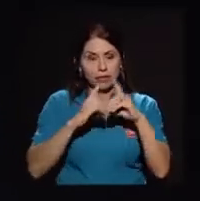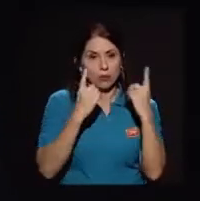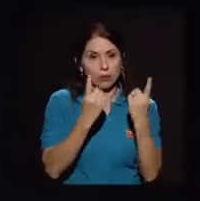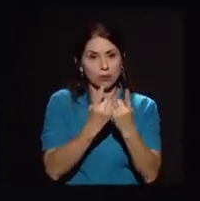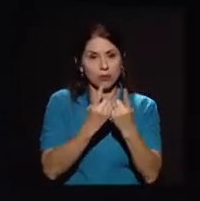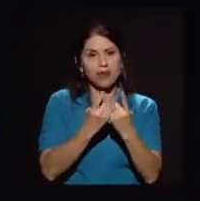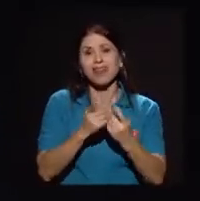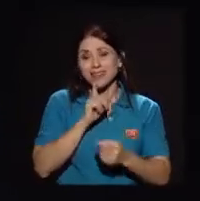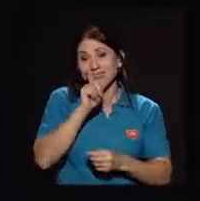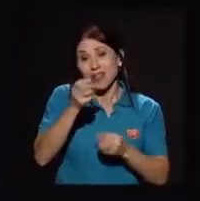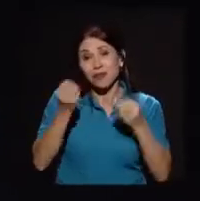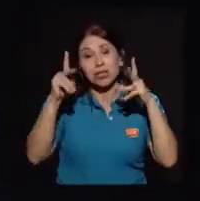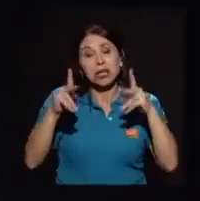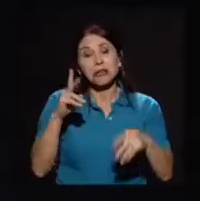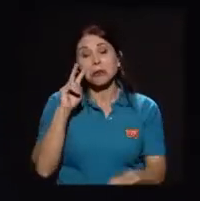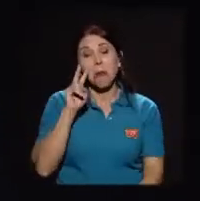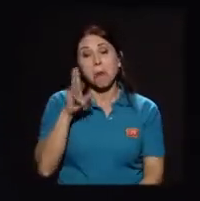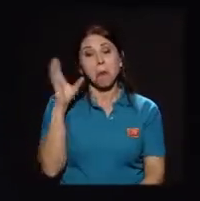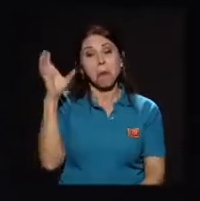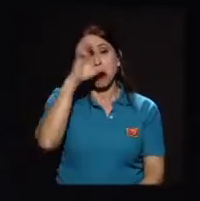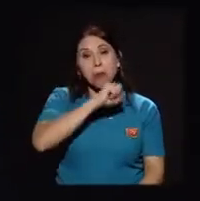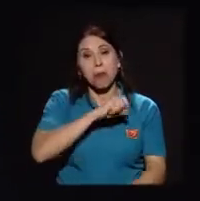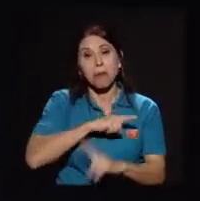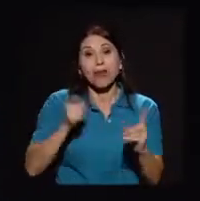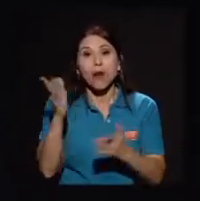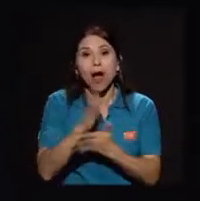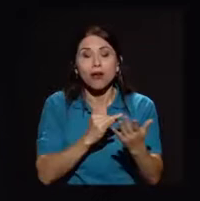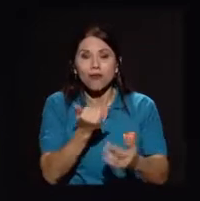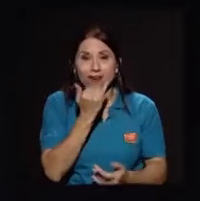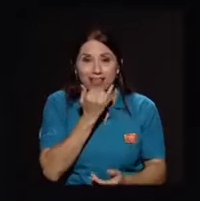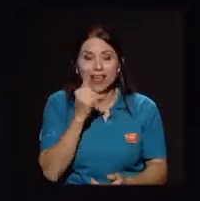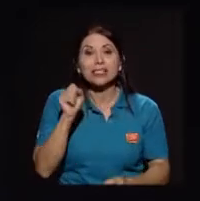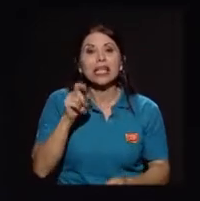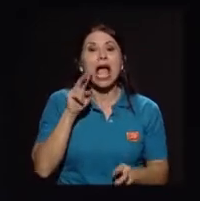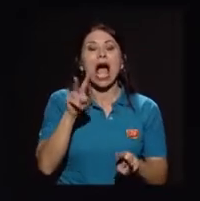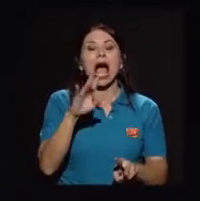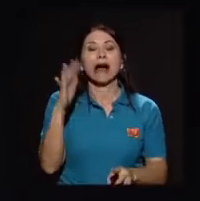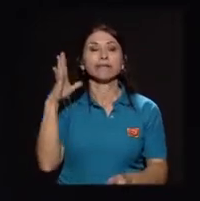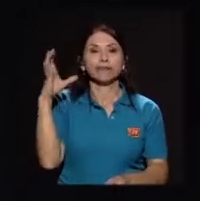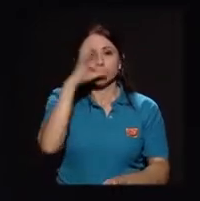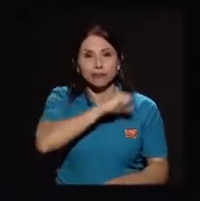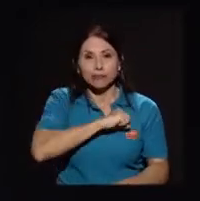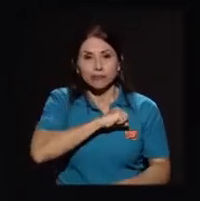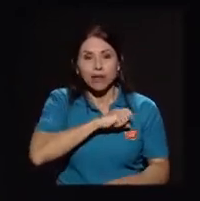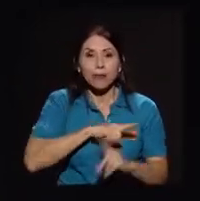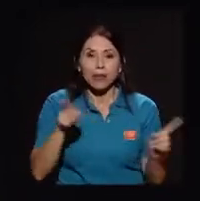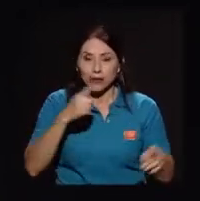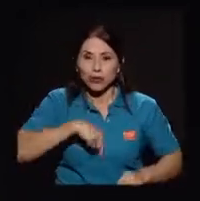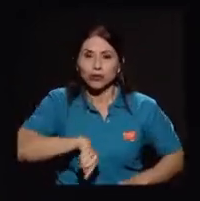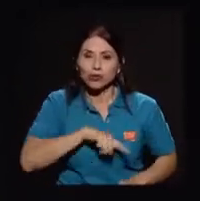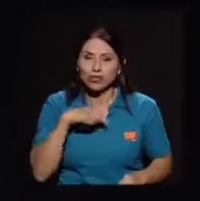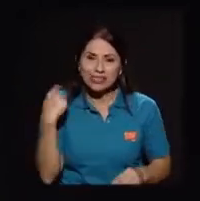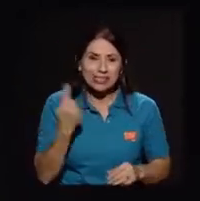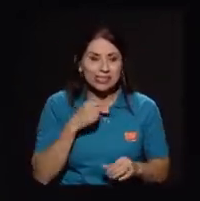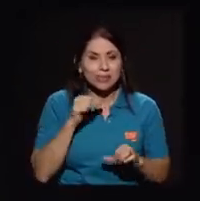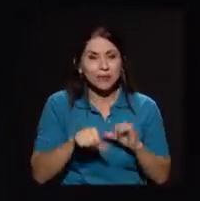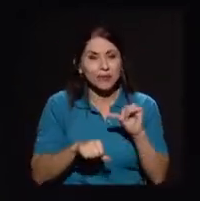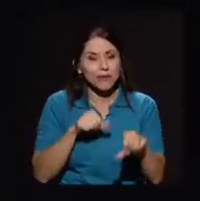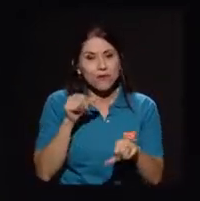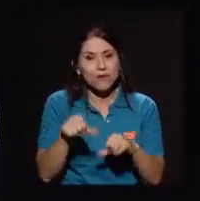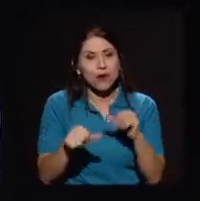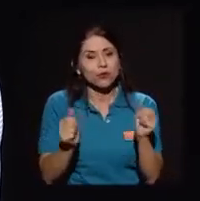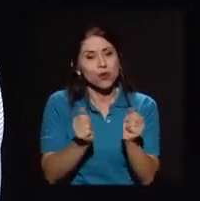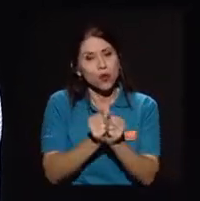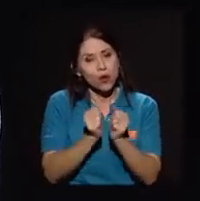usted, cuando falla algo sí se nota mucho. Pero sí estamos en el esfuerzo siempre ahora bajo un